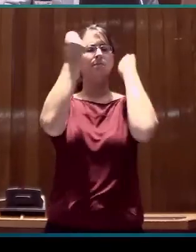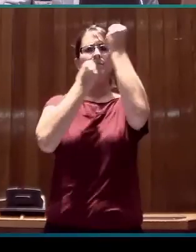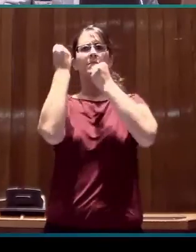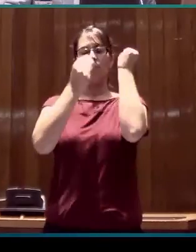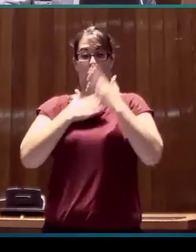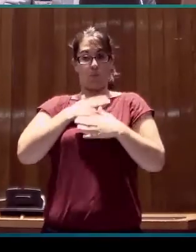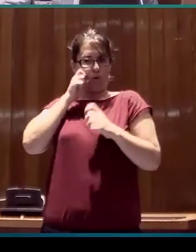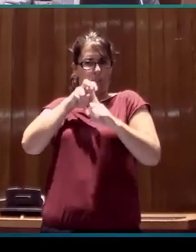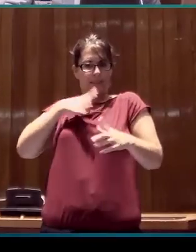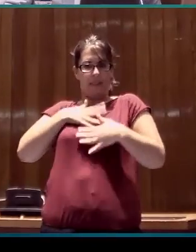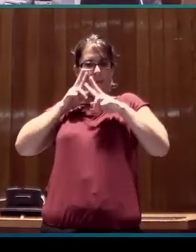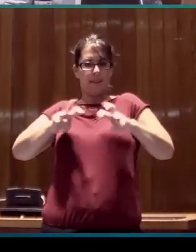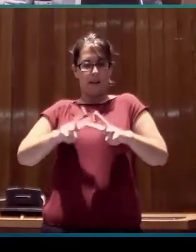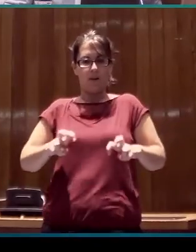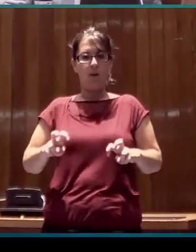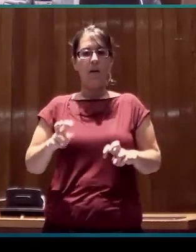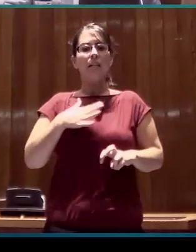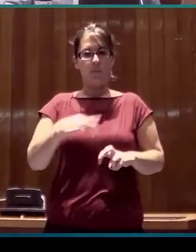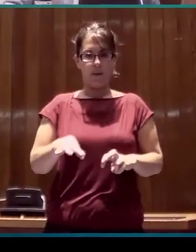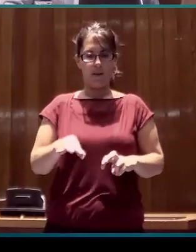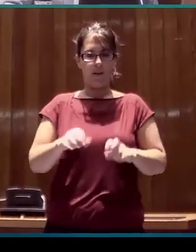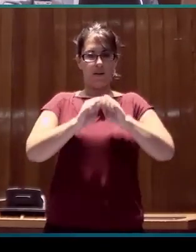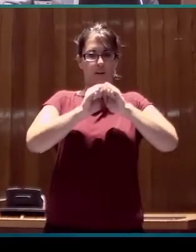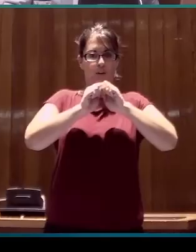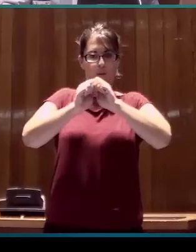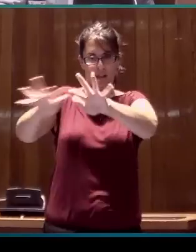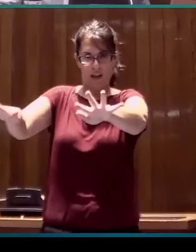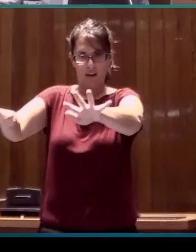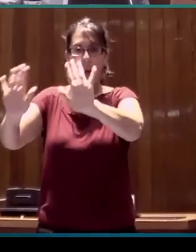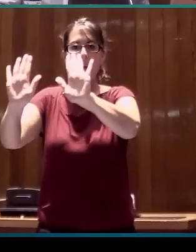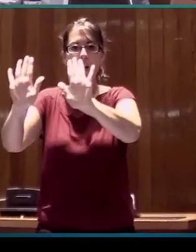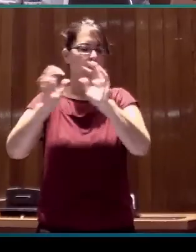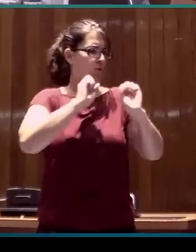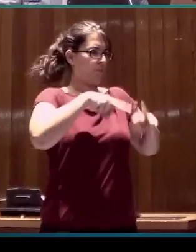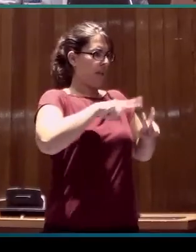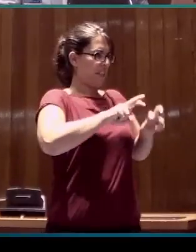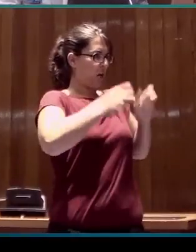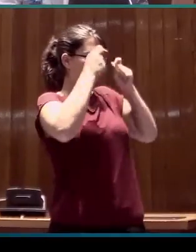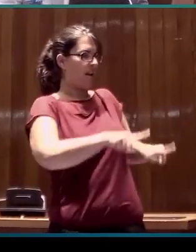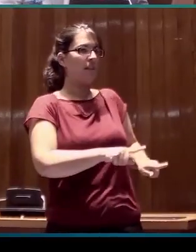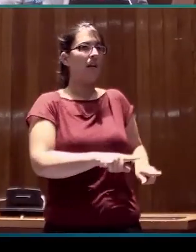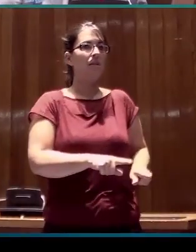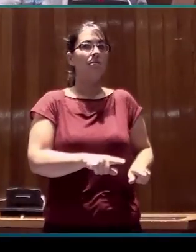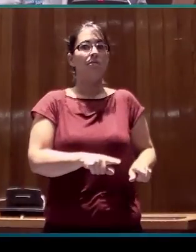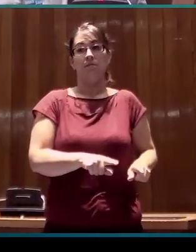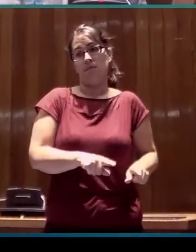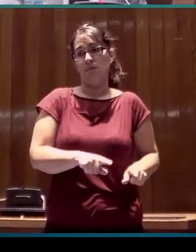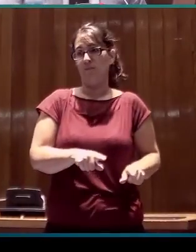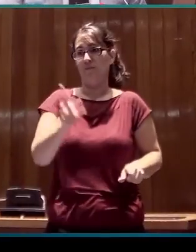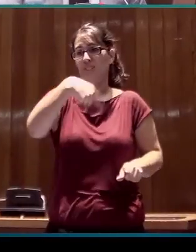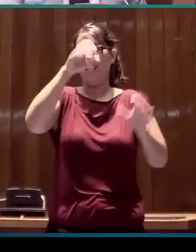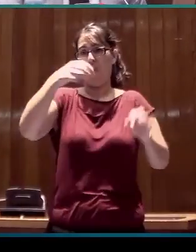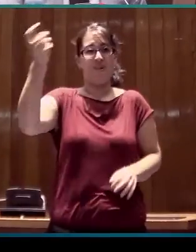normalizar sin investigar? Y la respuesta, como probablemente han deducido, es que no.